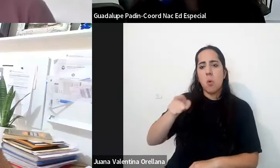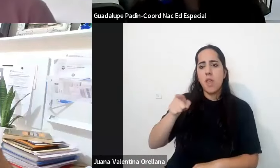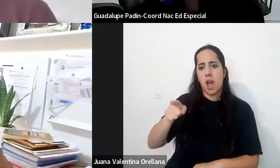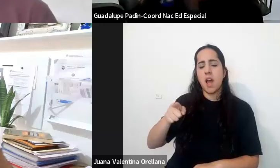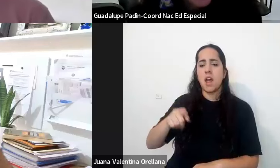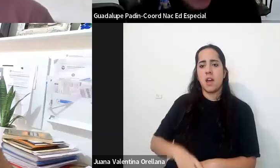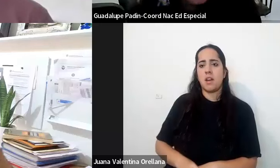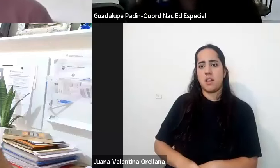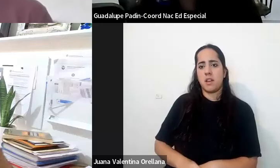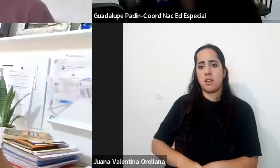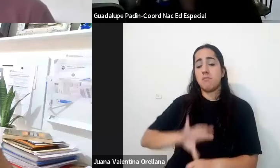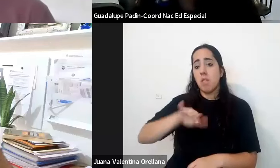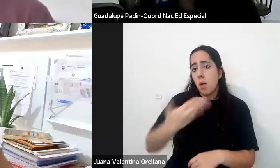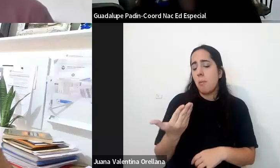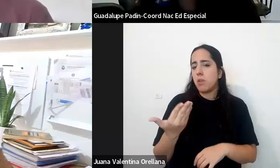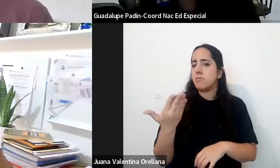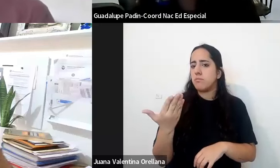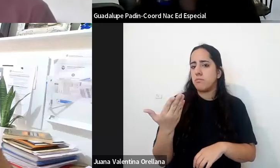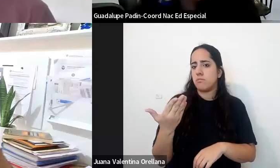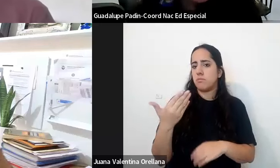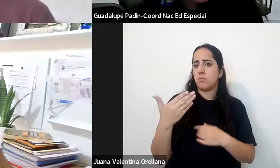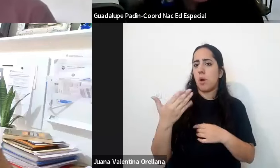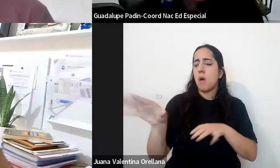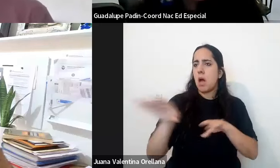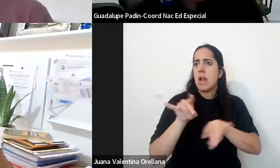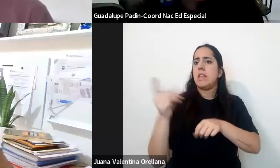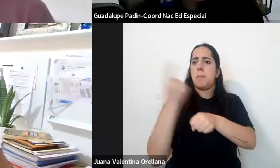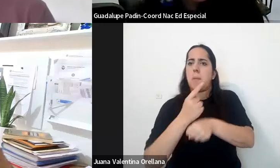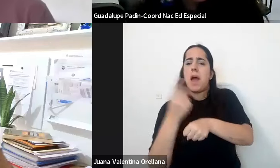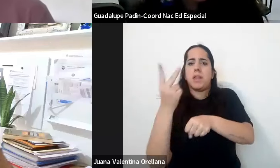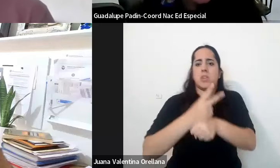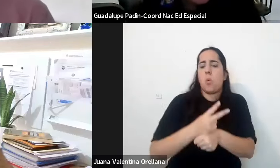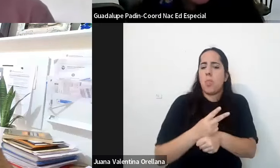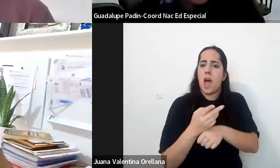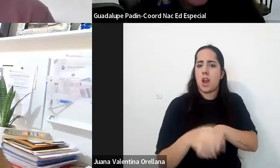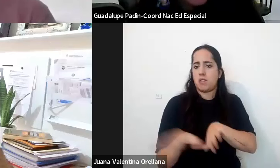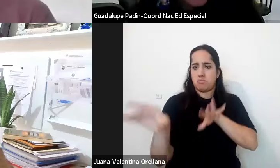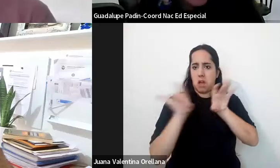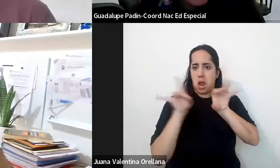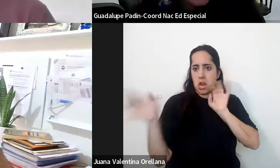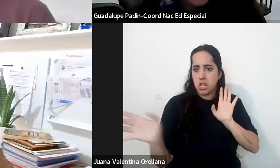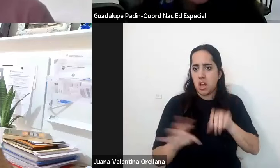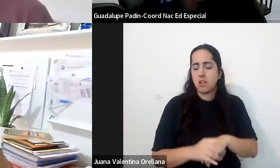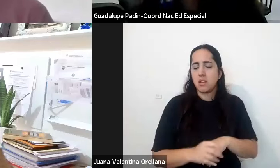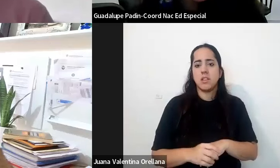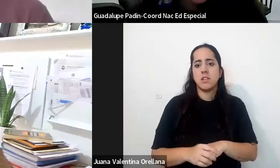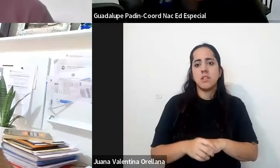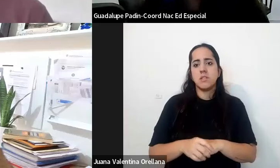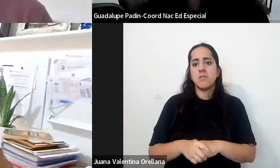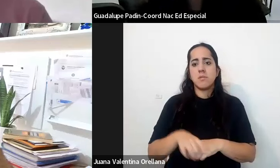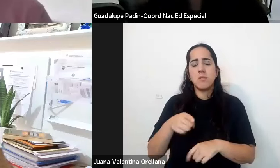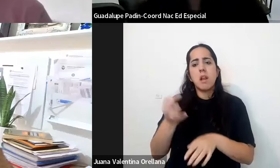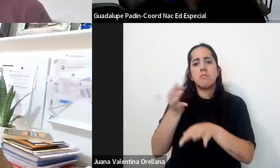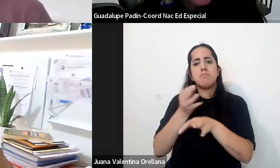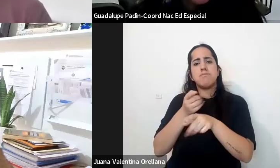se elige cuál es el nivel educativo en donde uno va a transcurrir su carrera profesional